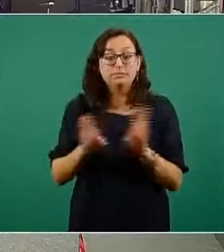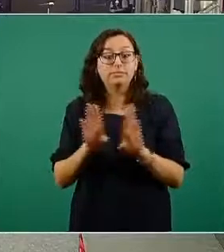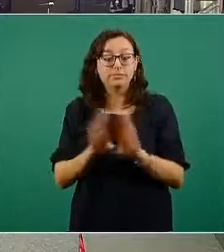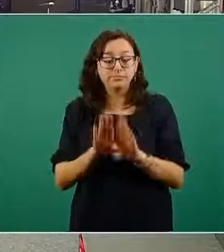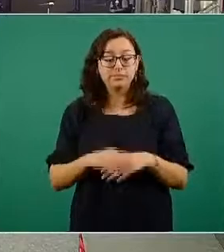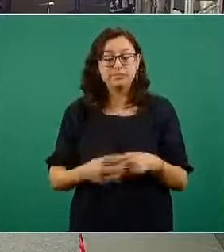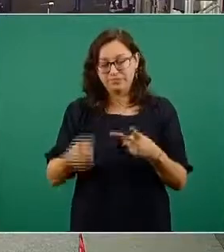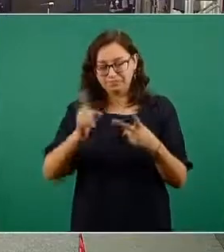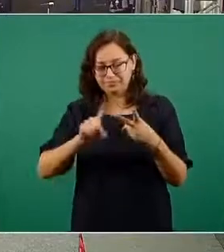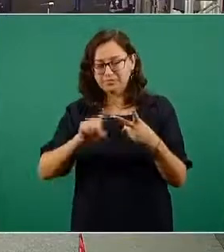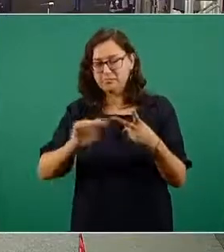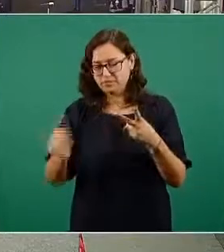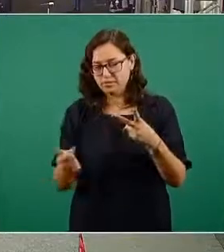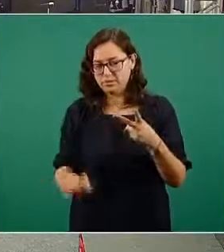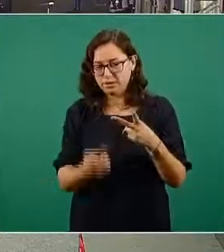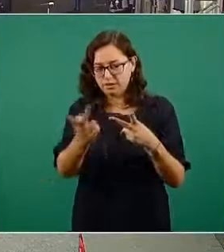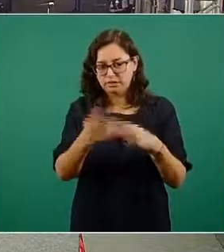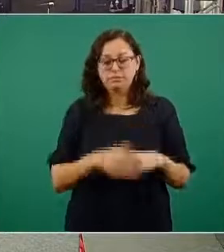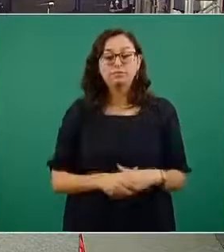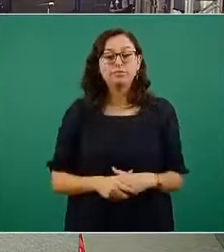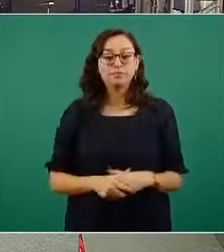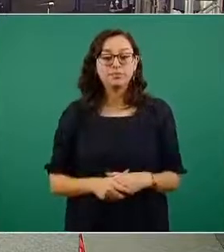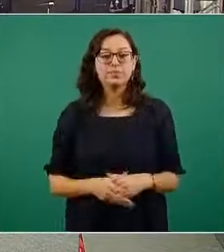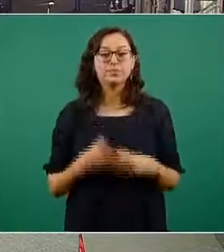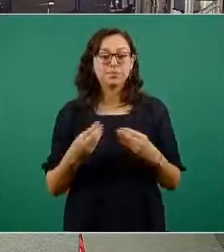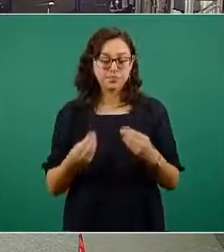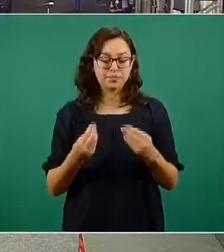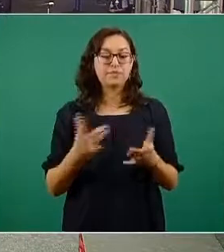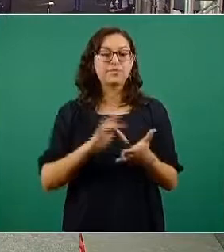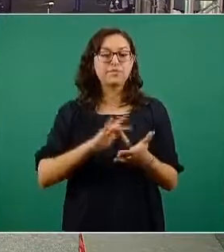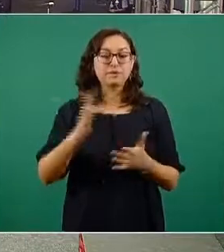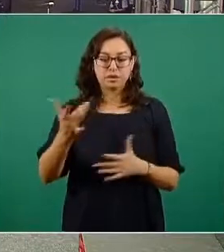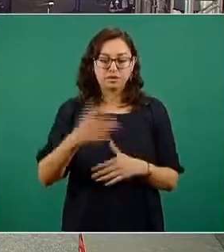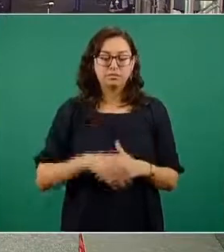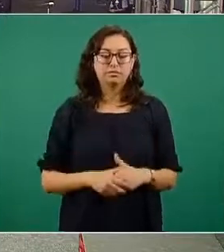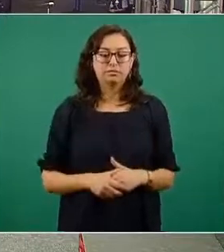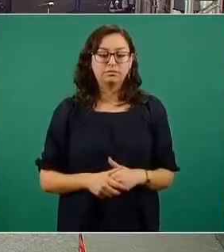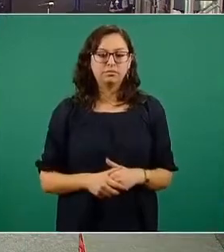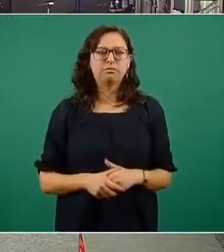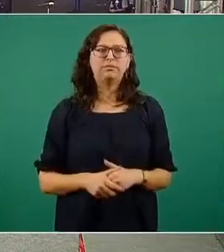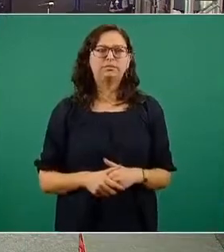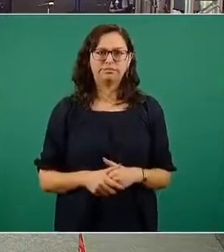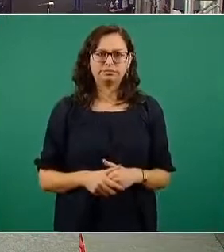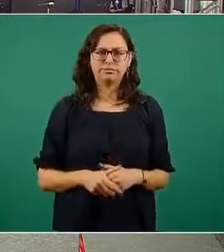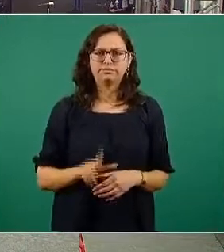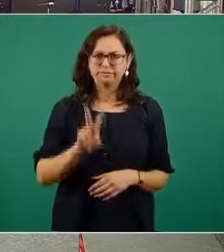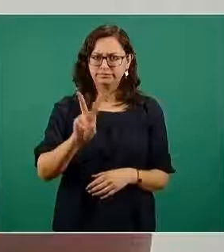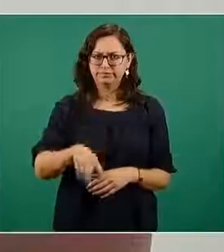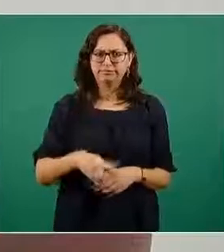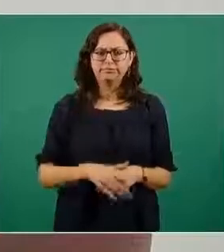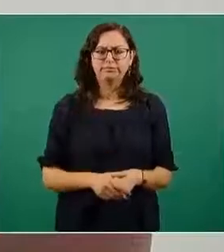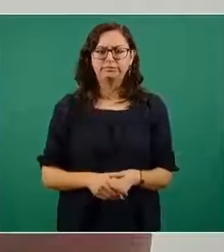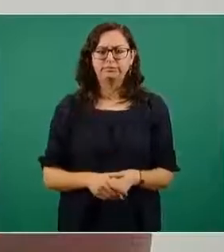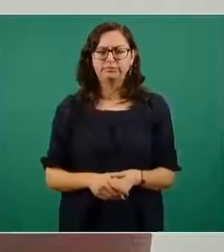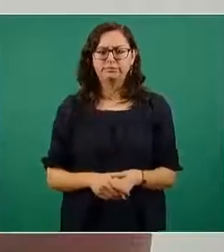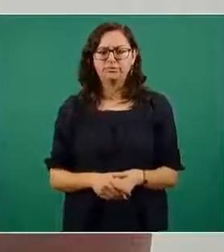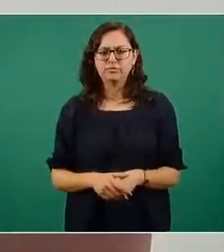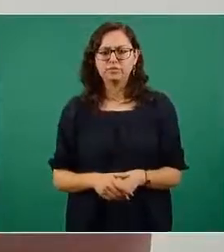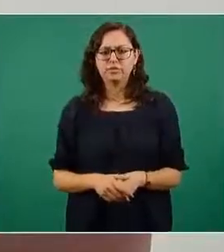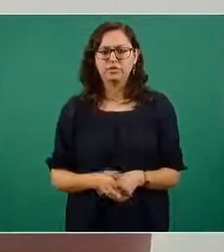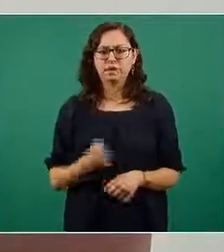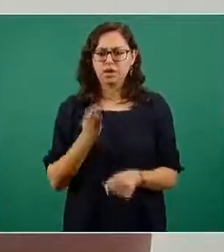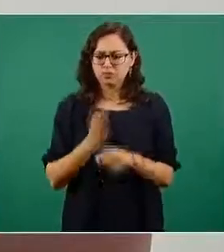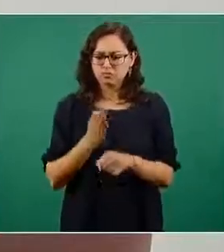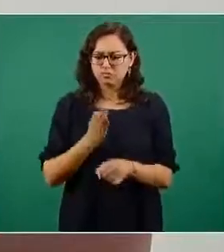muchas gracias por esa pregunta ciertamente ahora nos enfocamos en los casos de transmisión a la